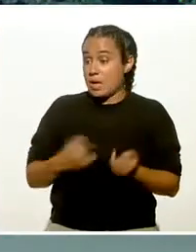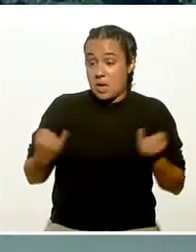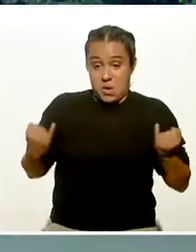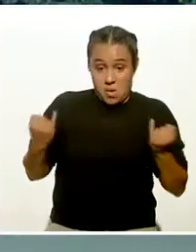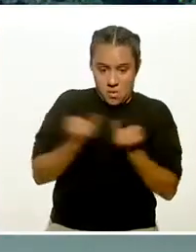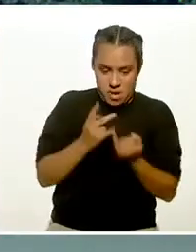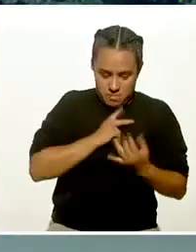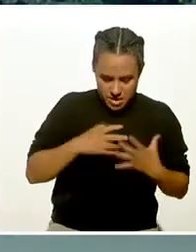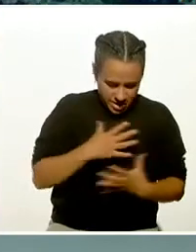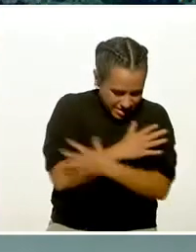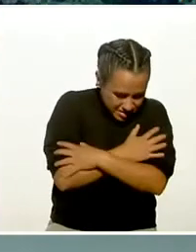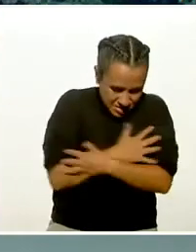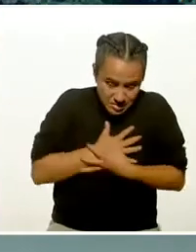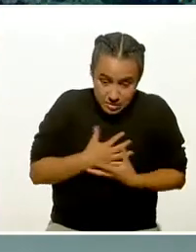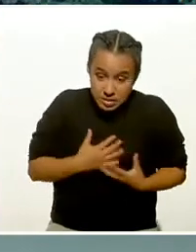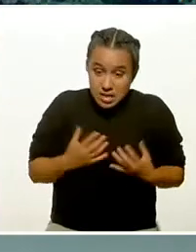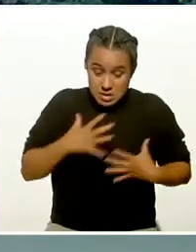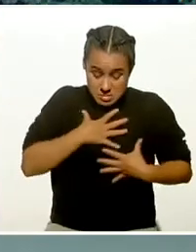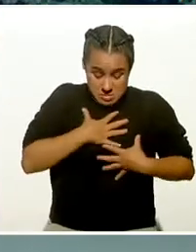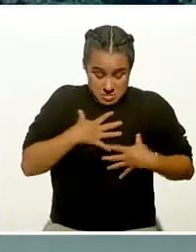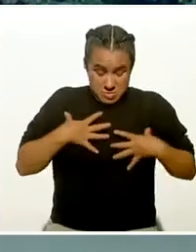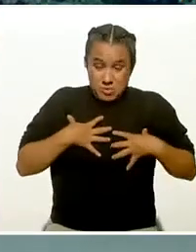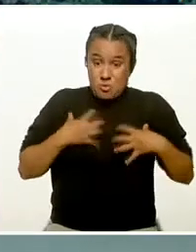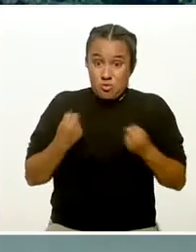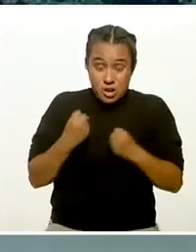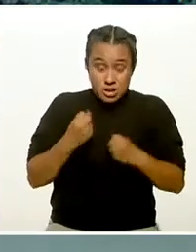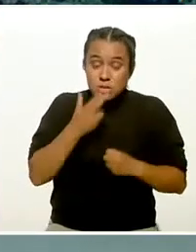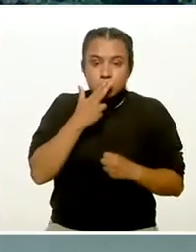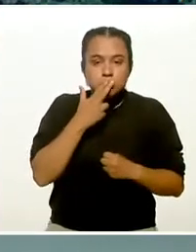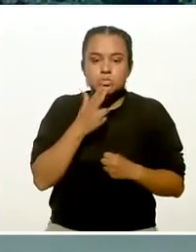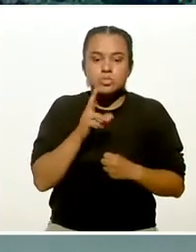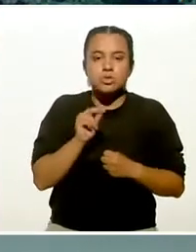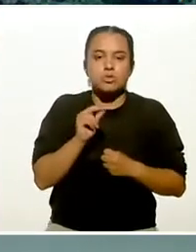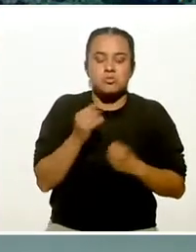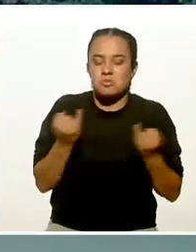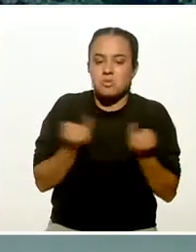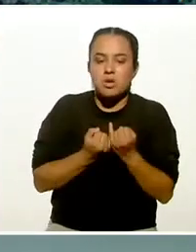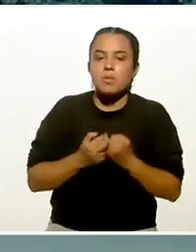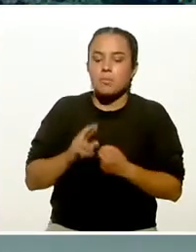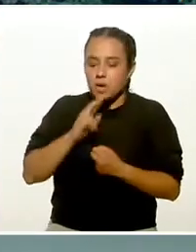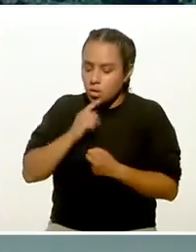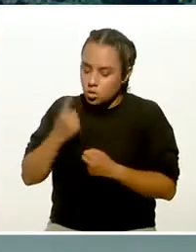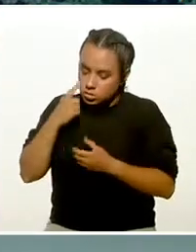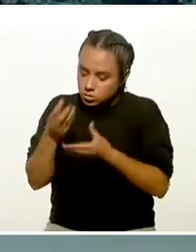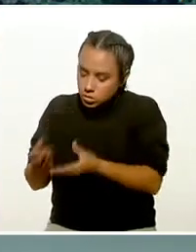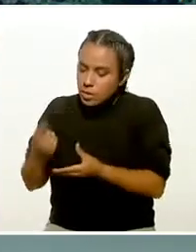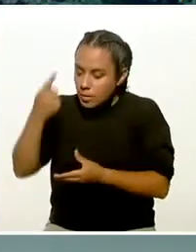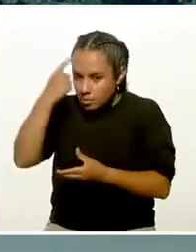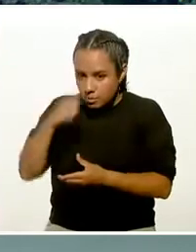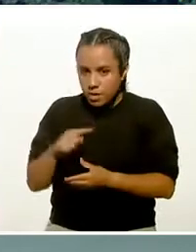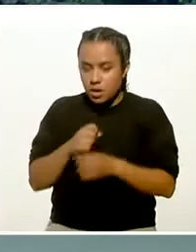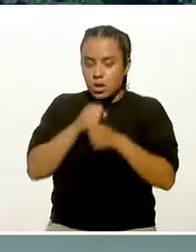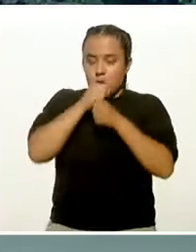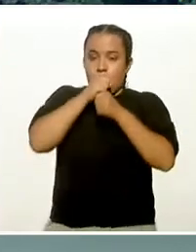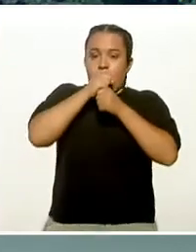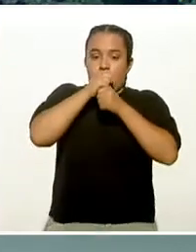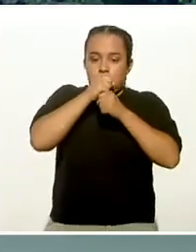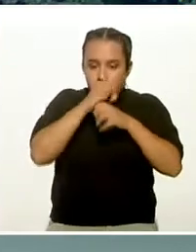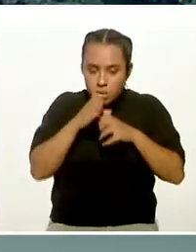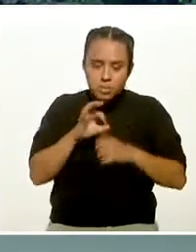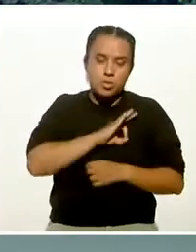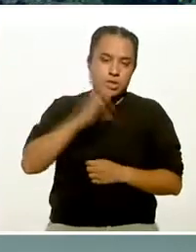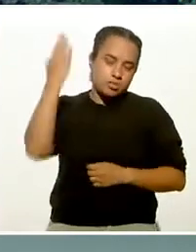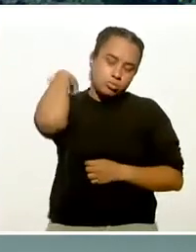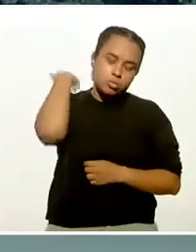tu musculatura torácica y diafragmática por protección. Entonces buscan esto para mejorar tu capacidad pulmonar.